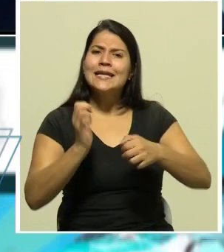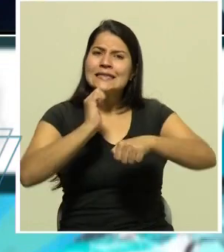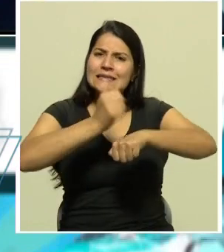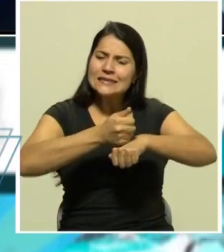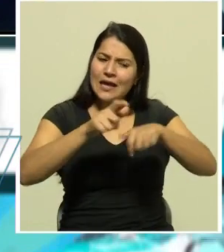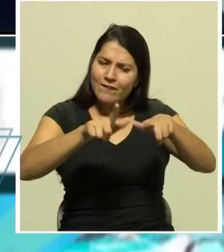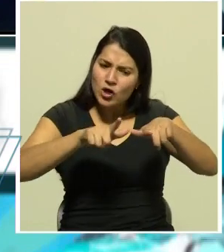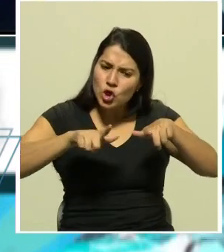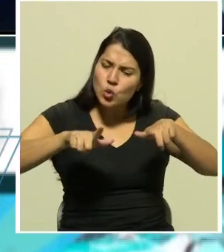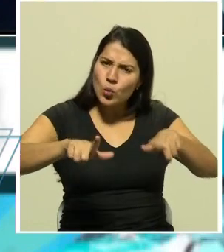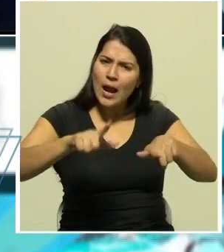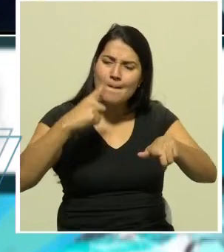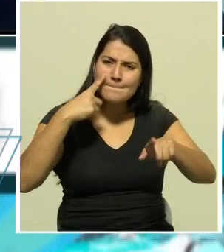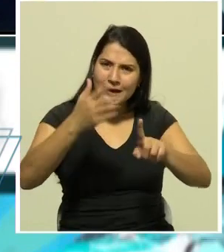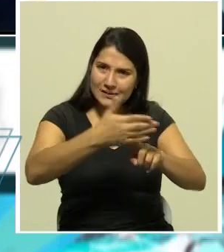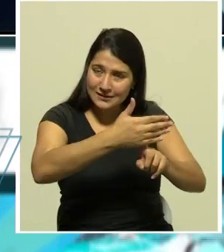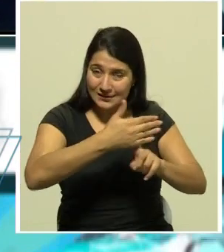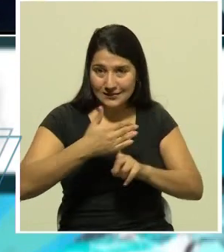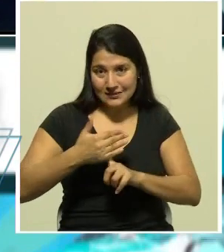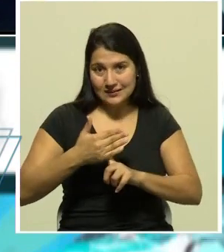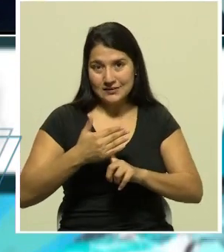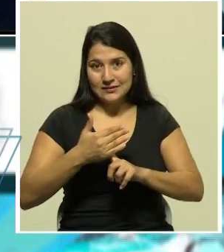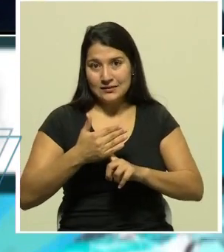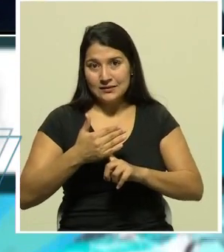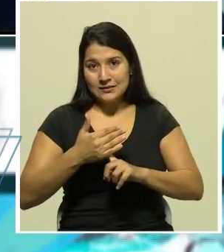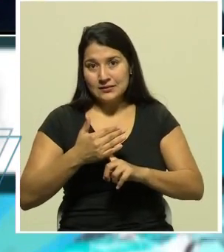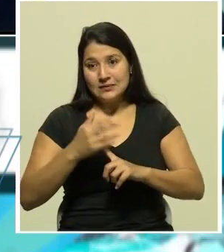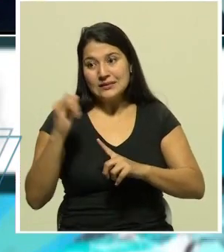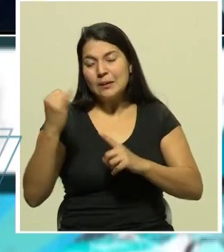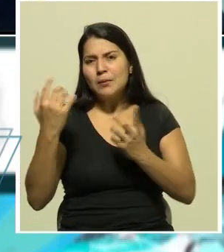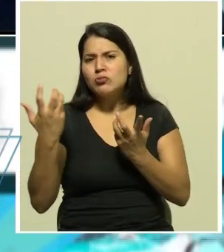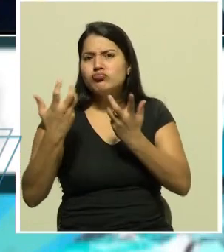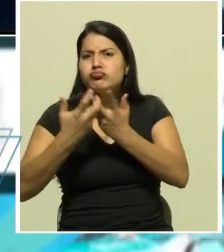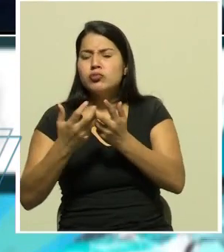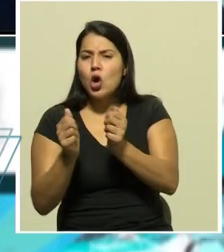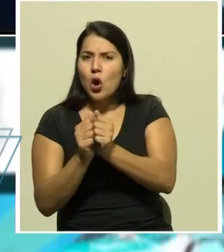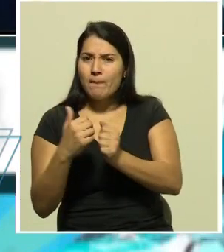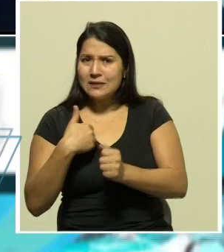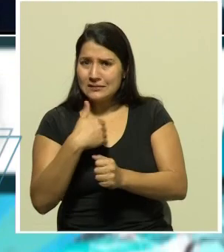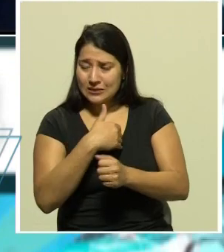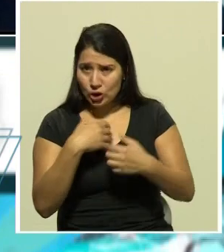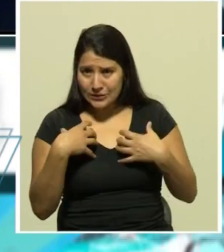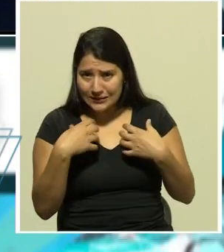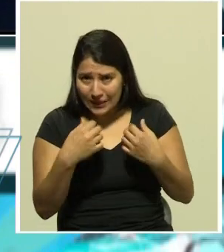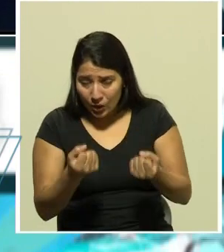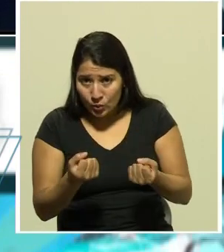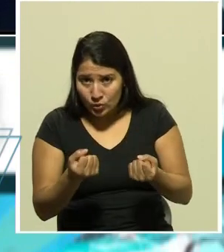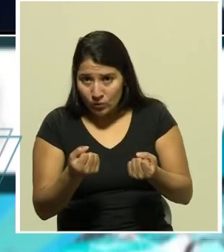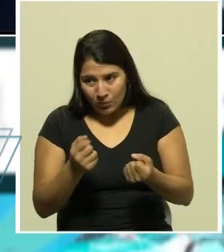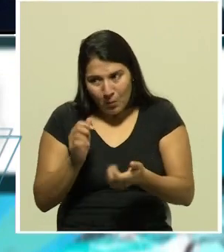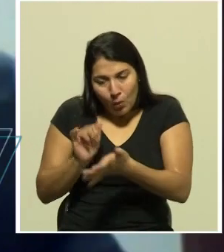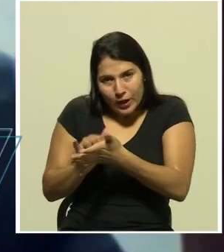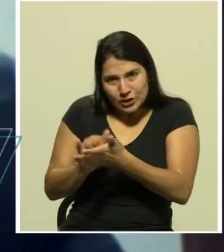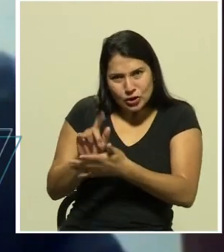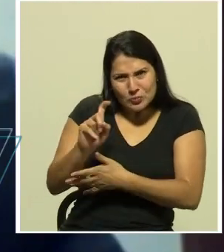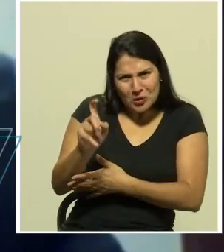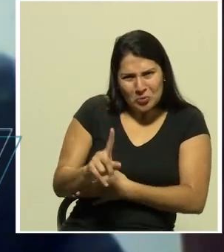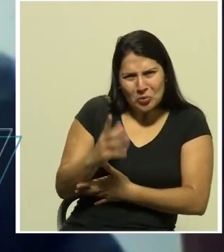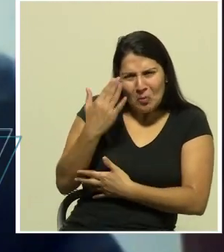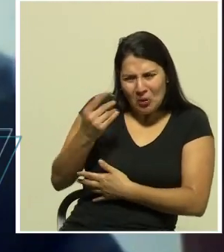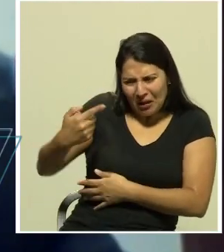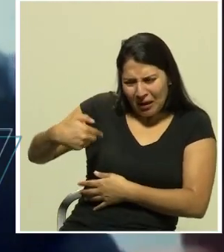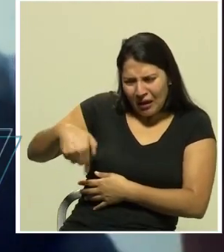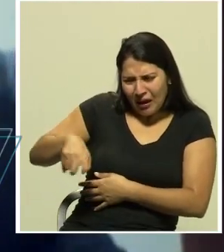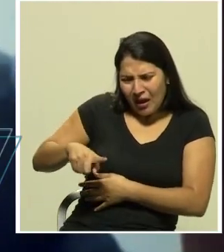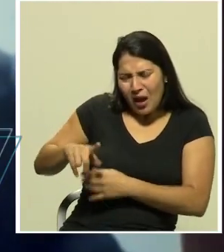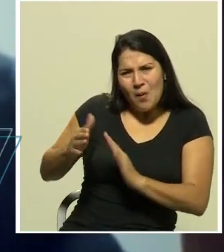de vigilancia epidemiológica que tiene el Ministerio de Salud bien recordemos que la Comisión de